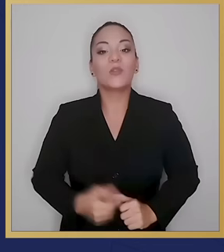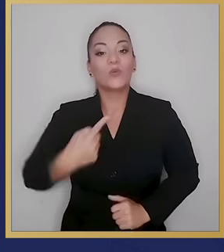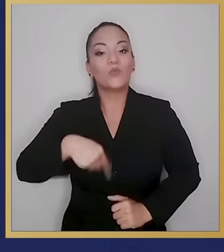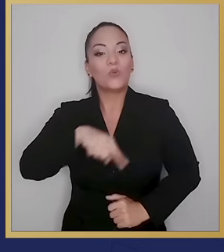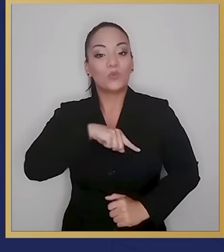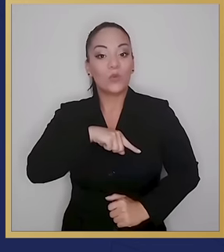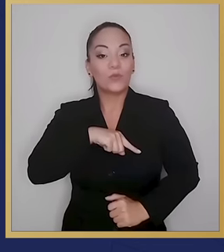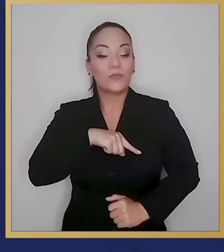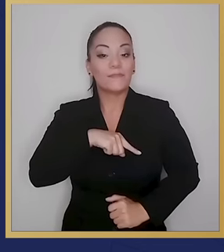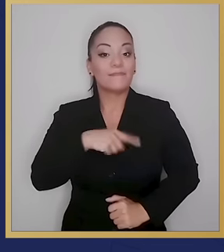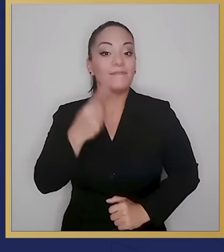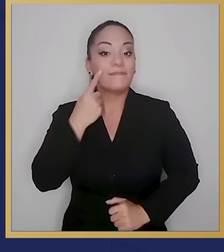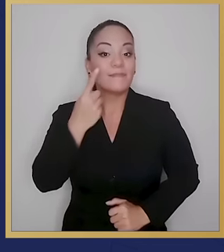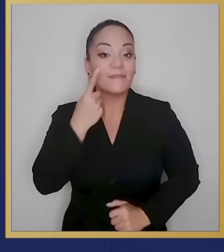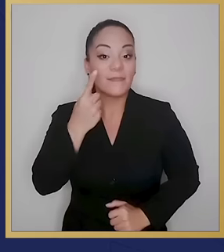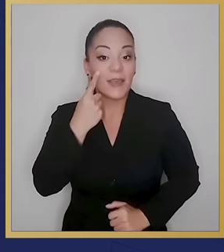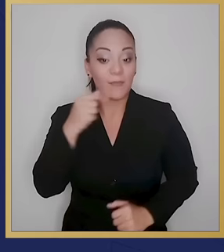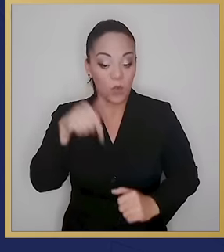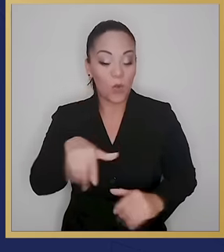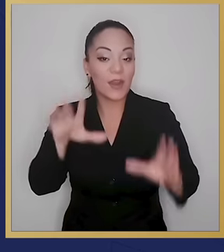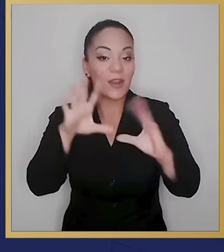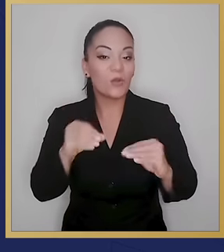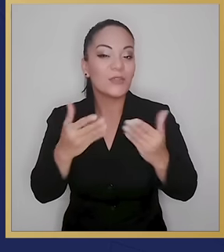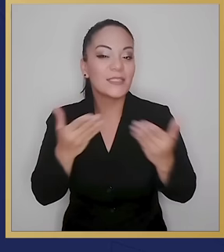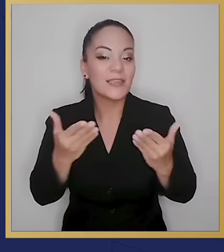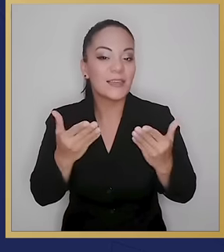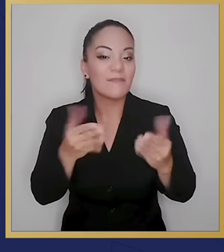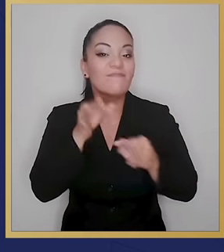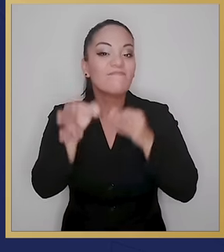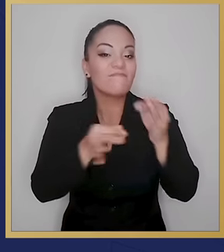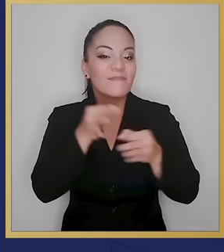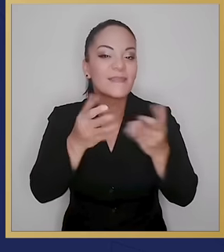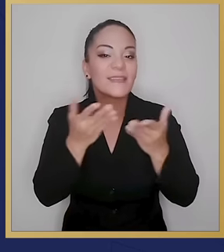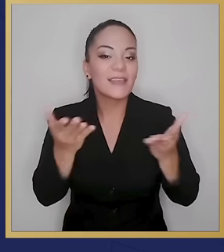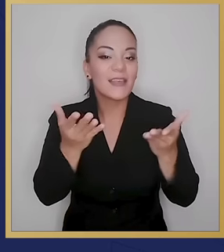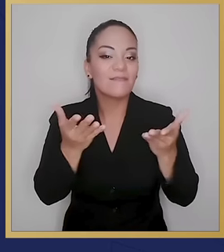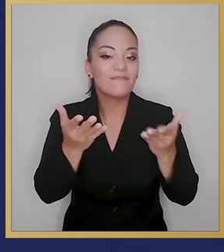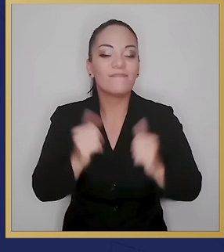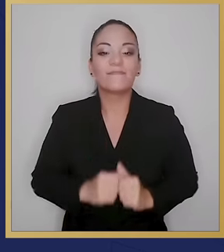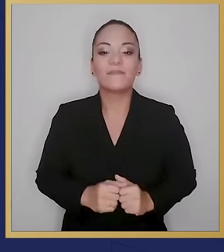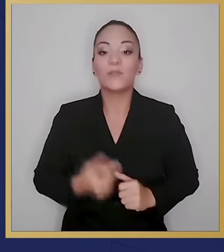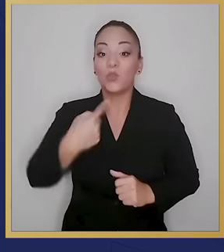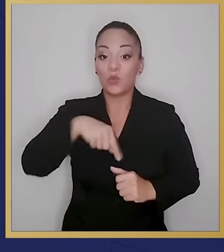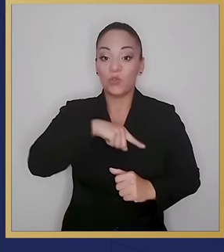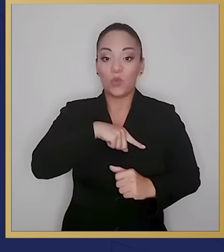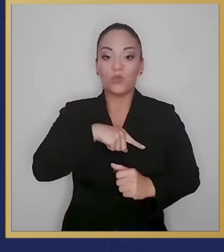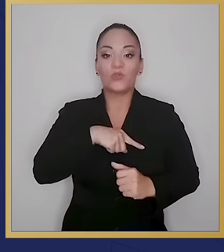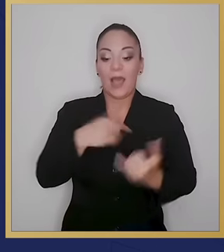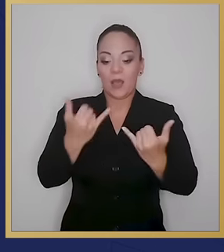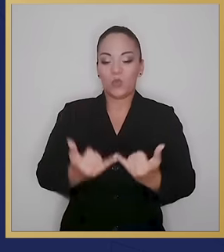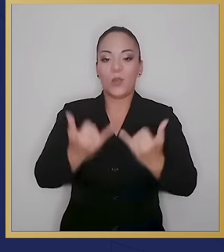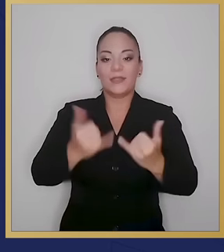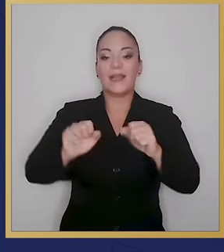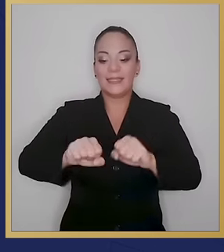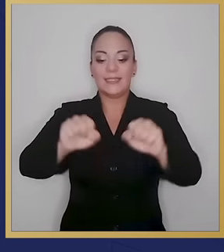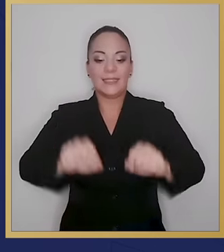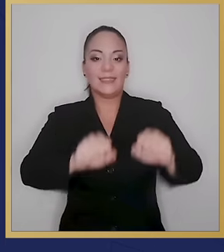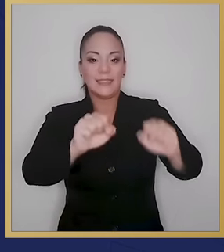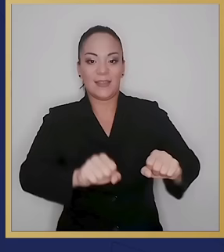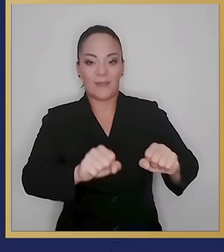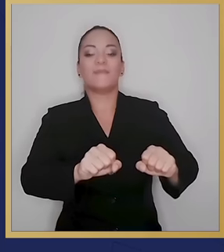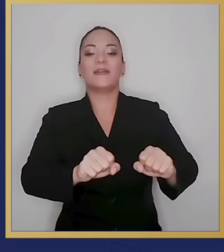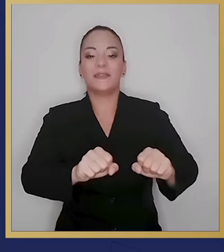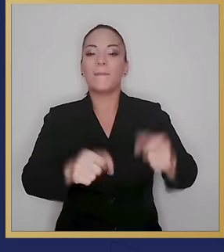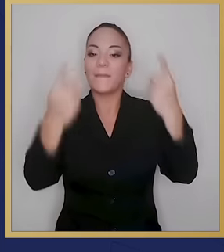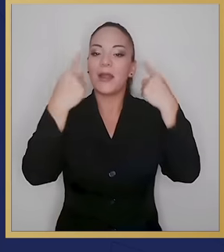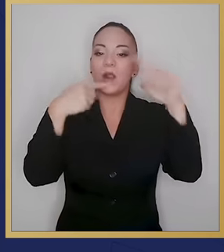no aflojamos en el caso particular de esta noche, en actualizar nuestros sistemas para que